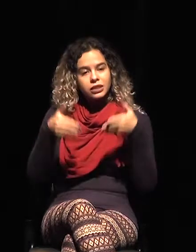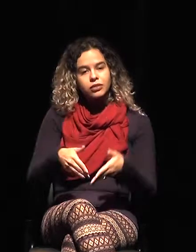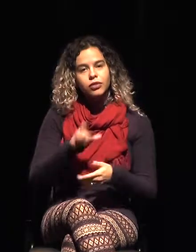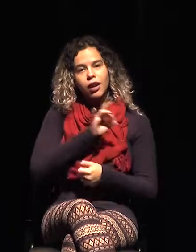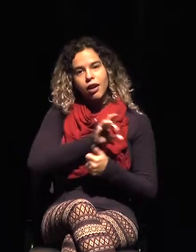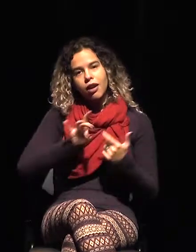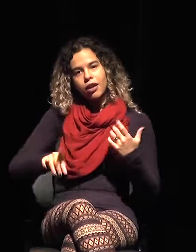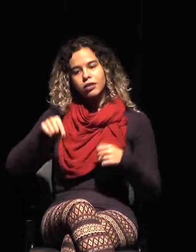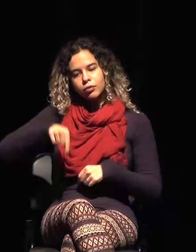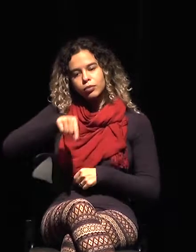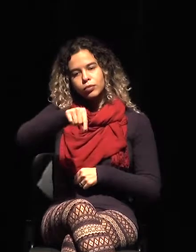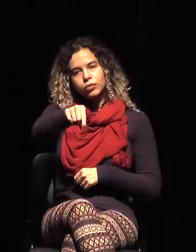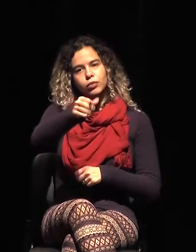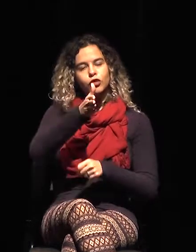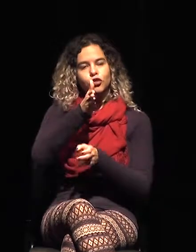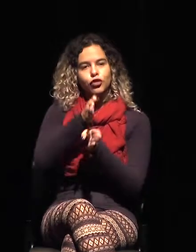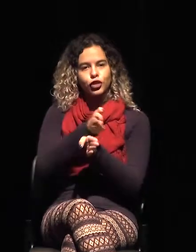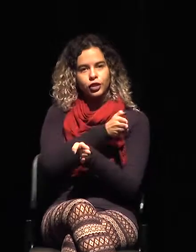Rutas de zona secundaria.